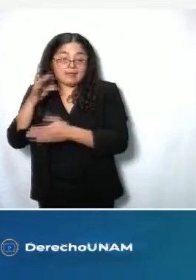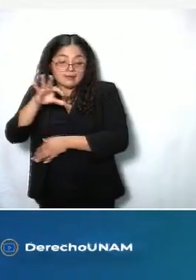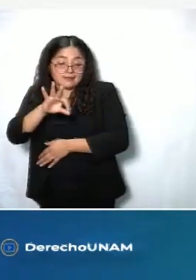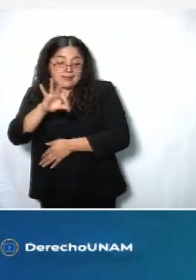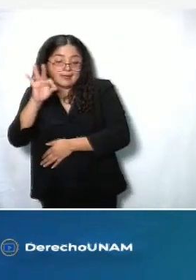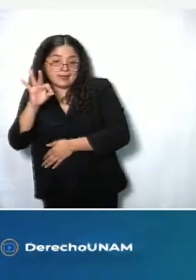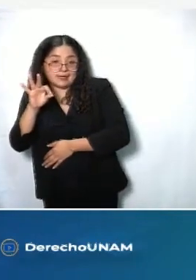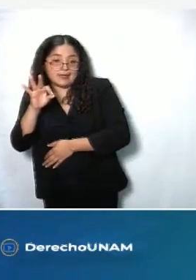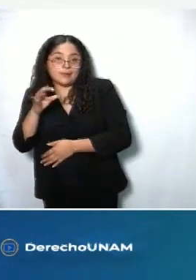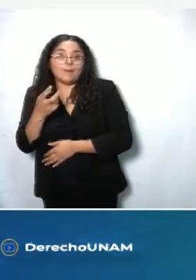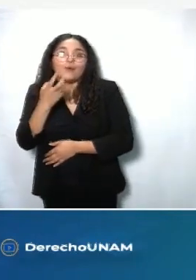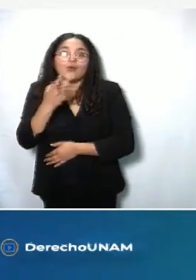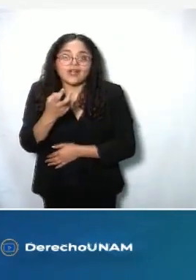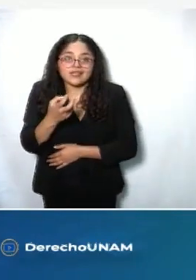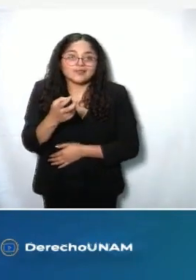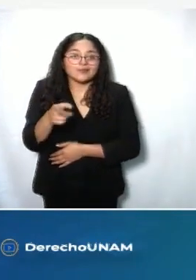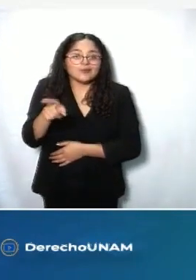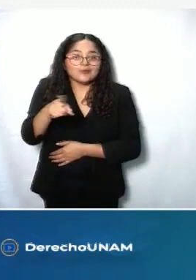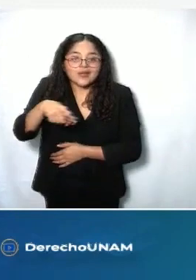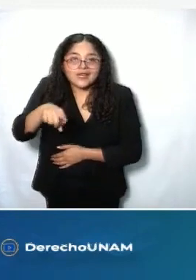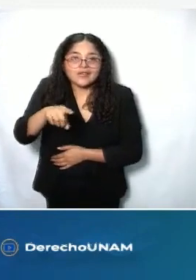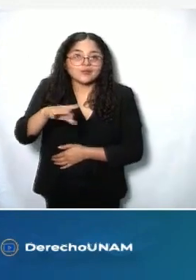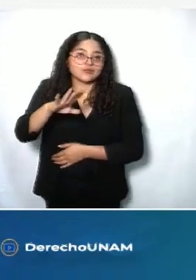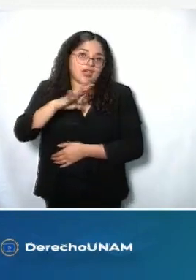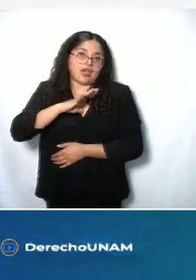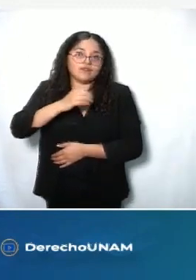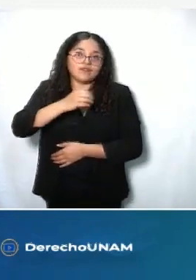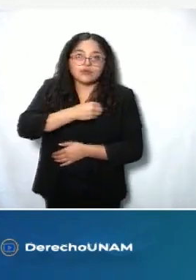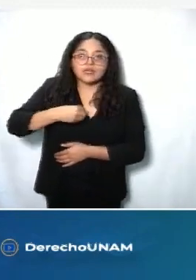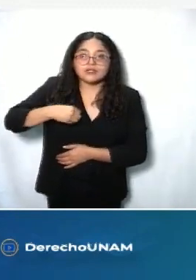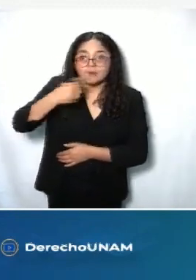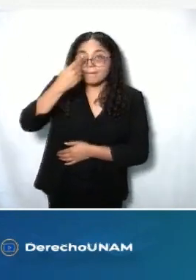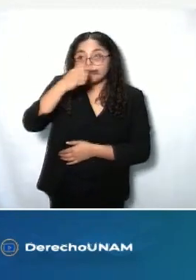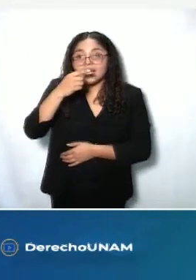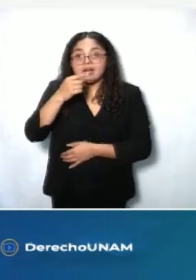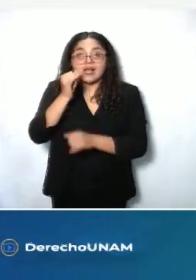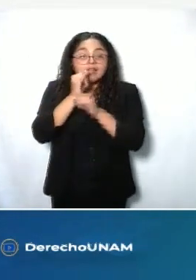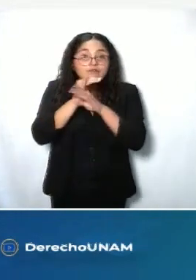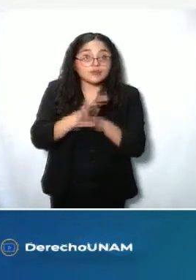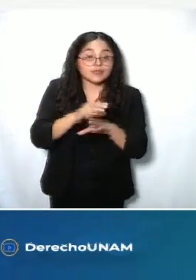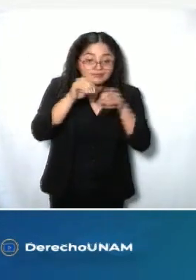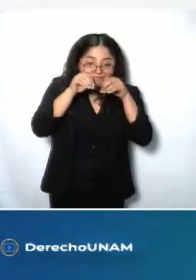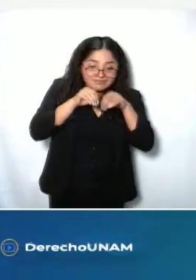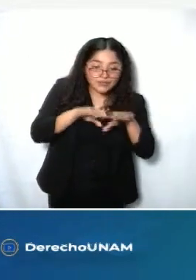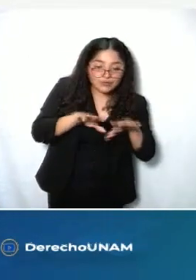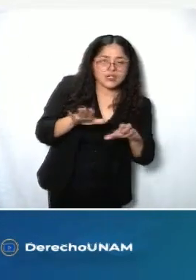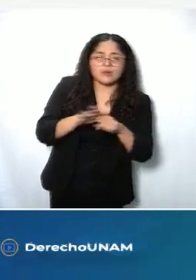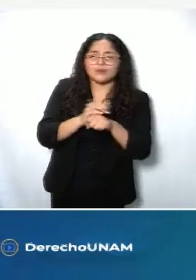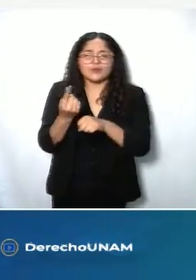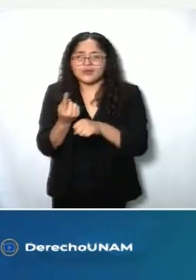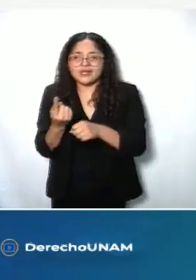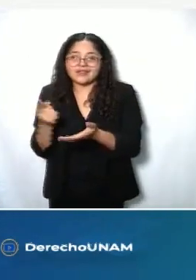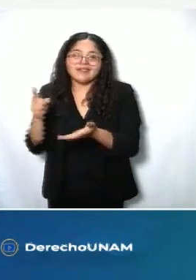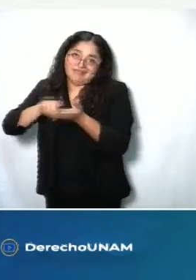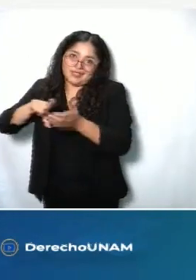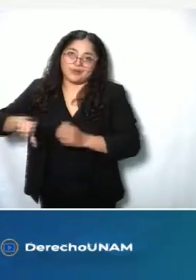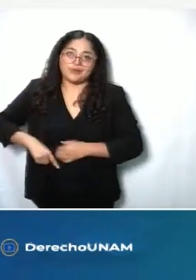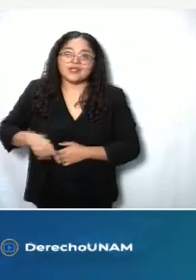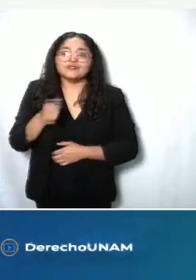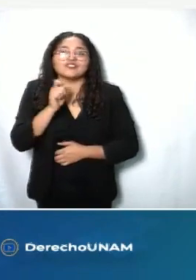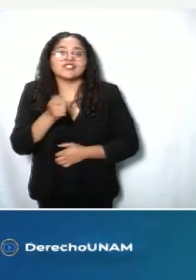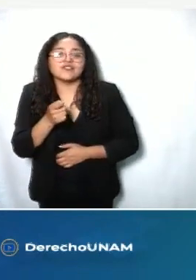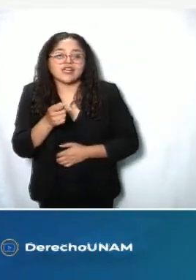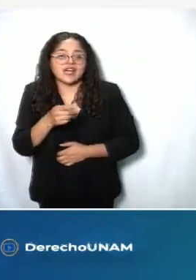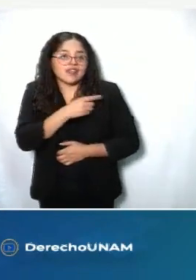obligación de informar a la ciudadanía porque precisamente están ejerciendo una función pública que les ha sido encomendada